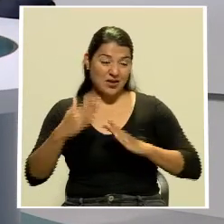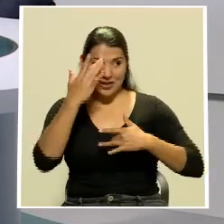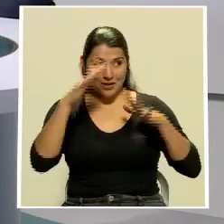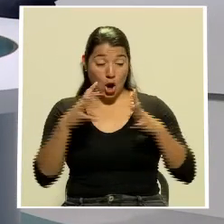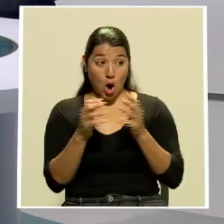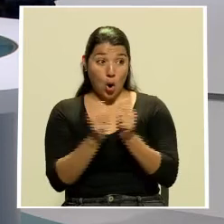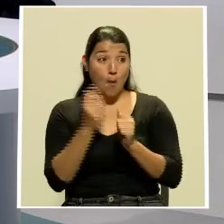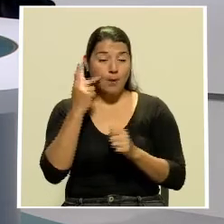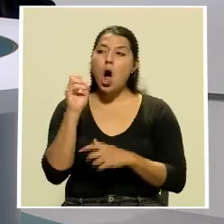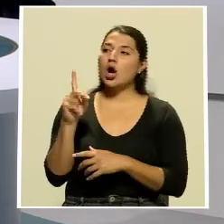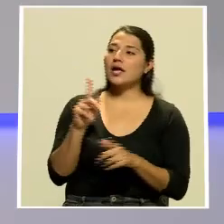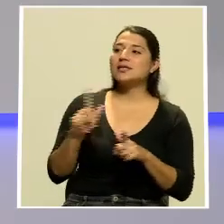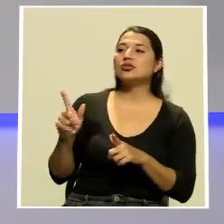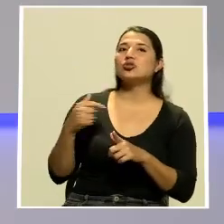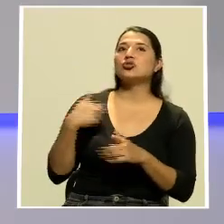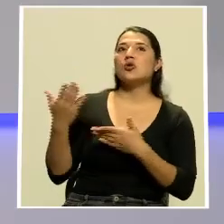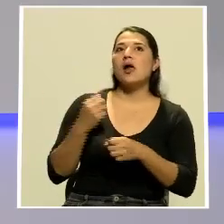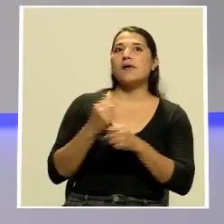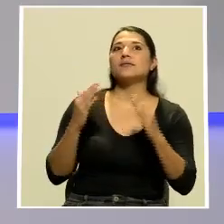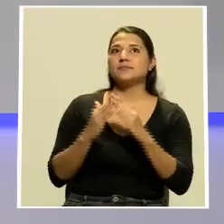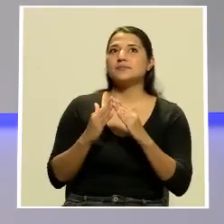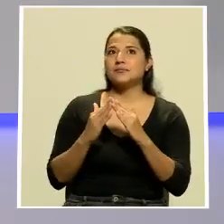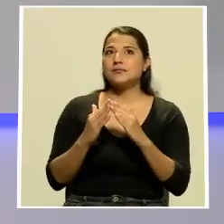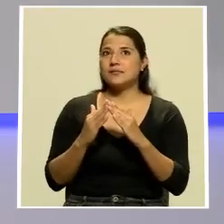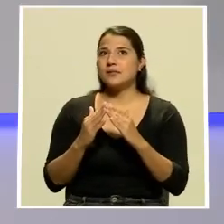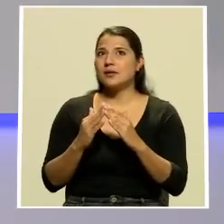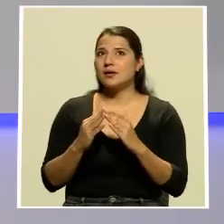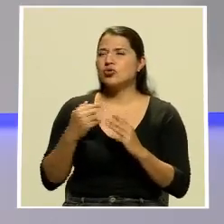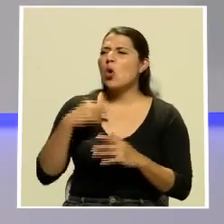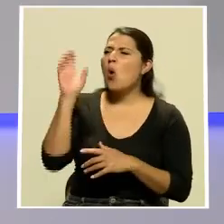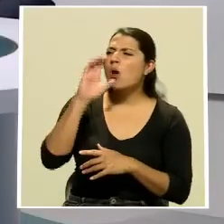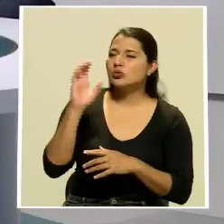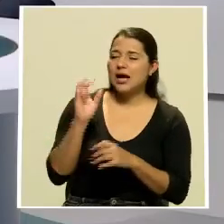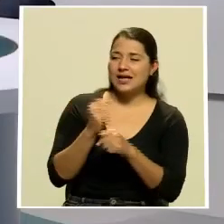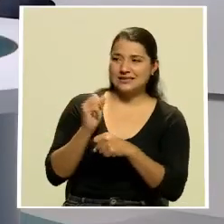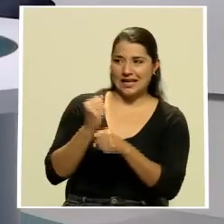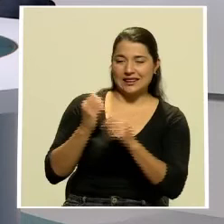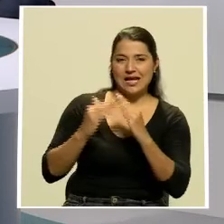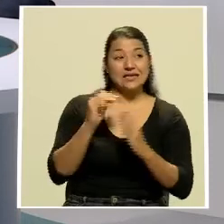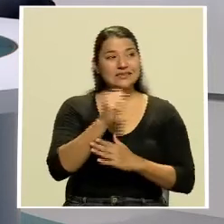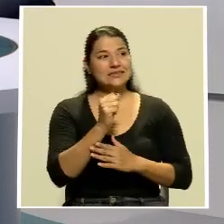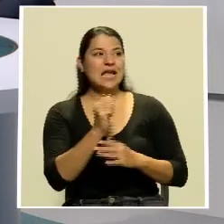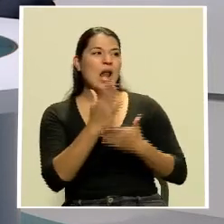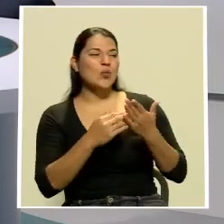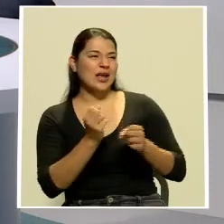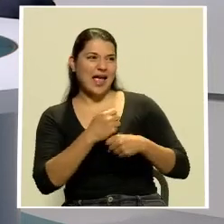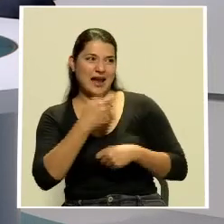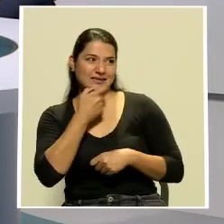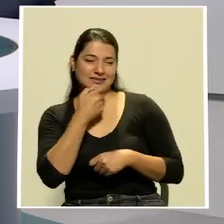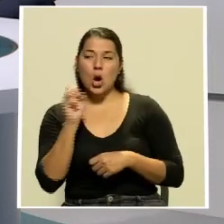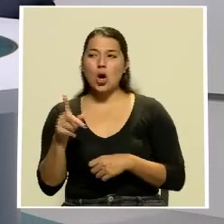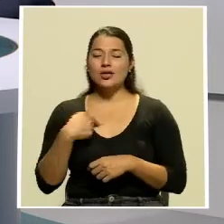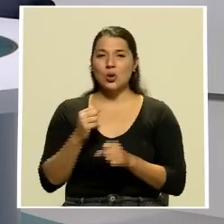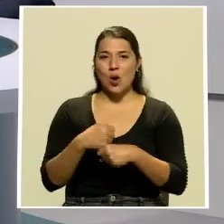sus padres listo sí anotado sí me ha faltado un poco películas para niños pero voy a hacer la tarea que nos hagan reír eso voy